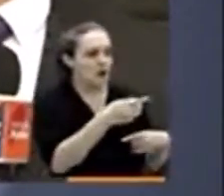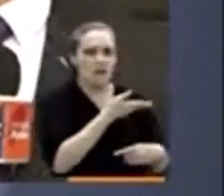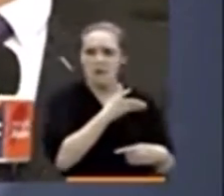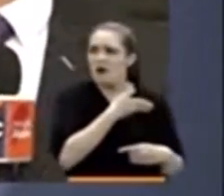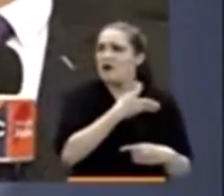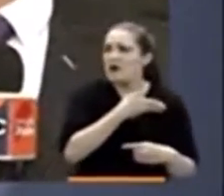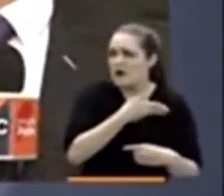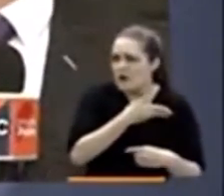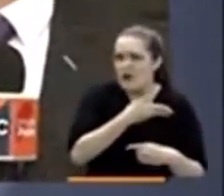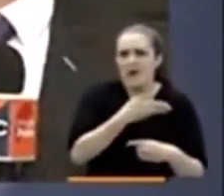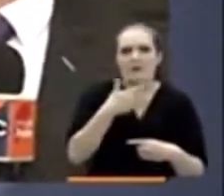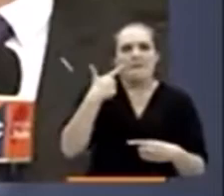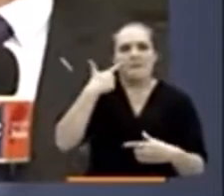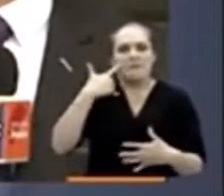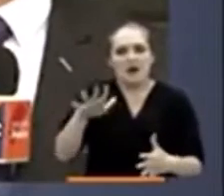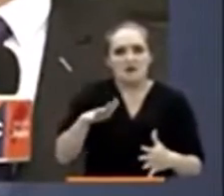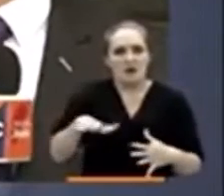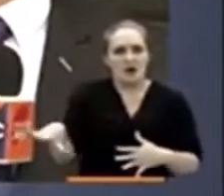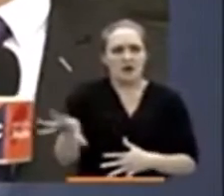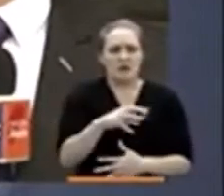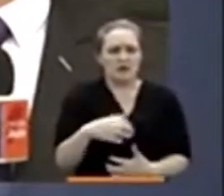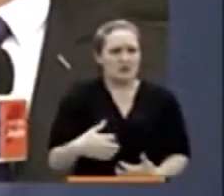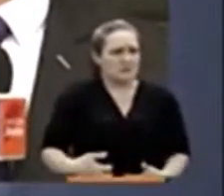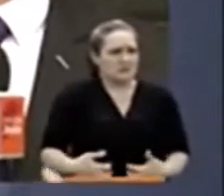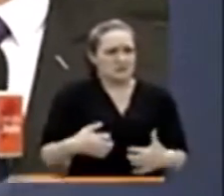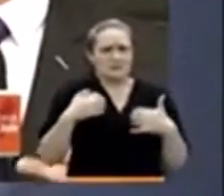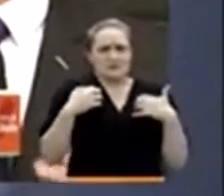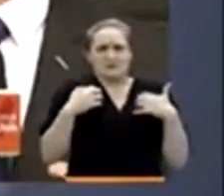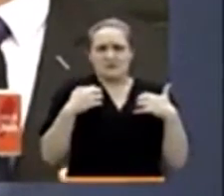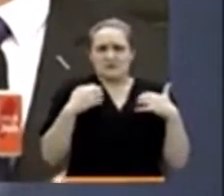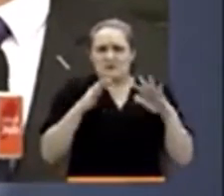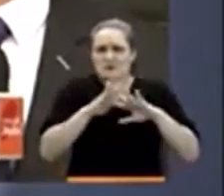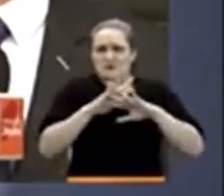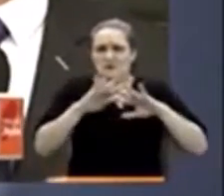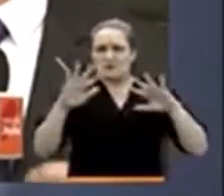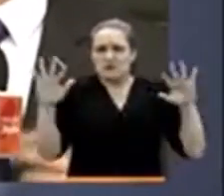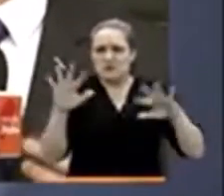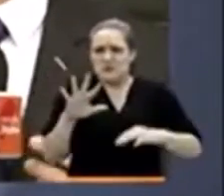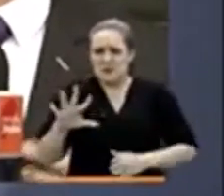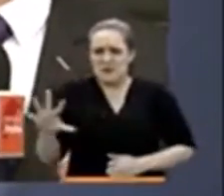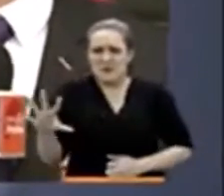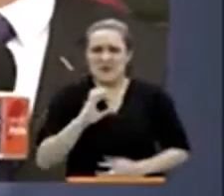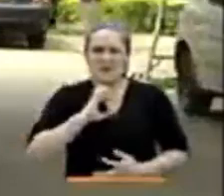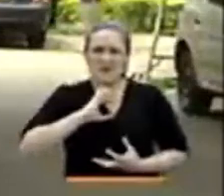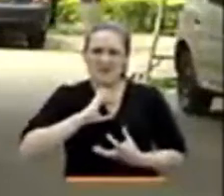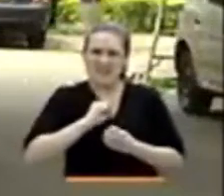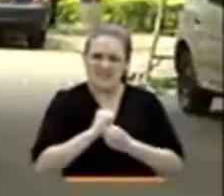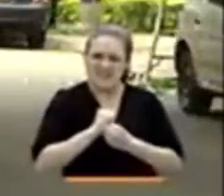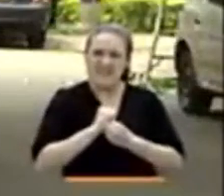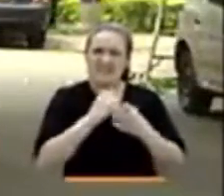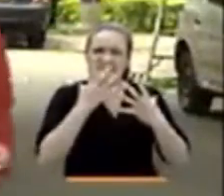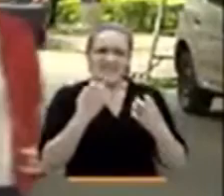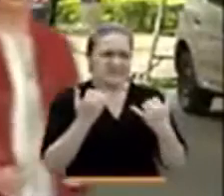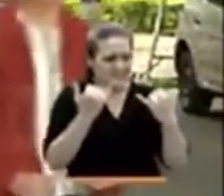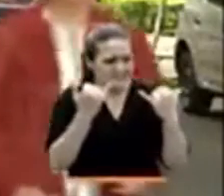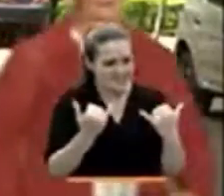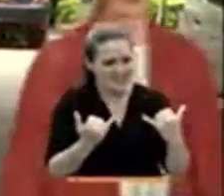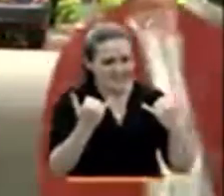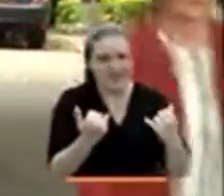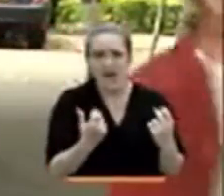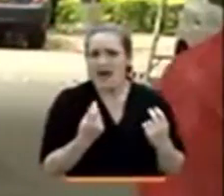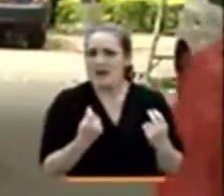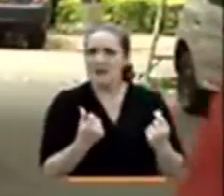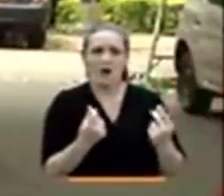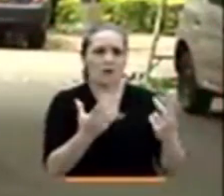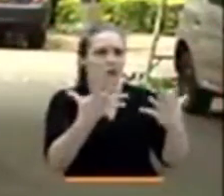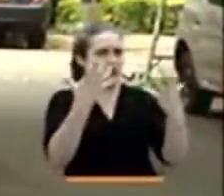municipio de Remedios, donde la población ha estado, por supuesto, con el deseo y con la manera en que las autoridades puedan dar con prontitud